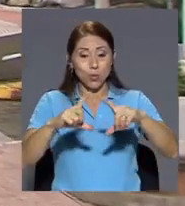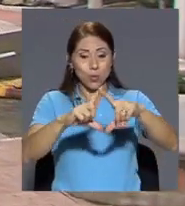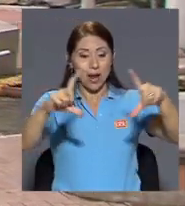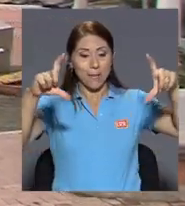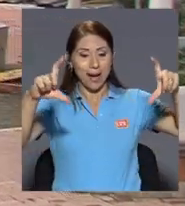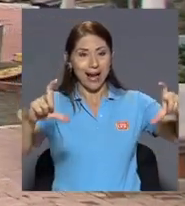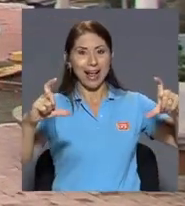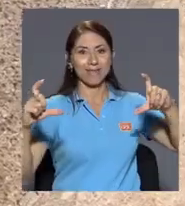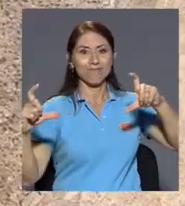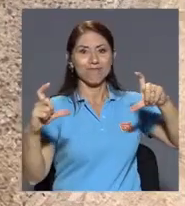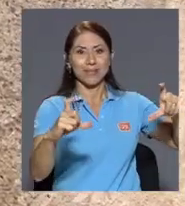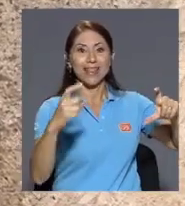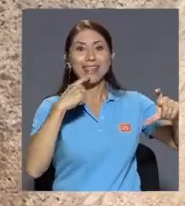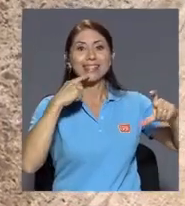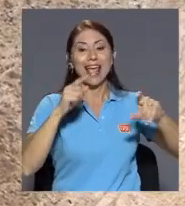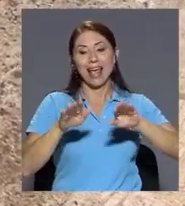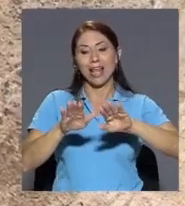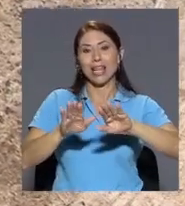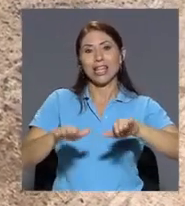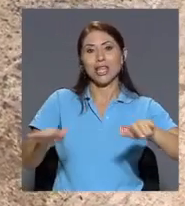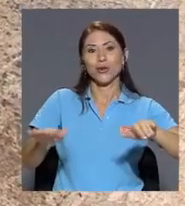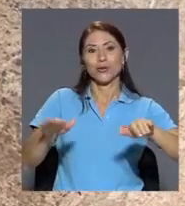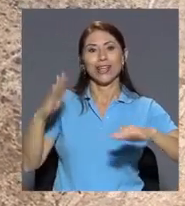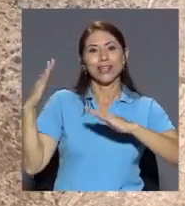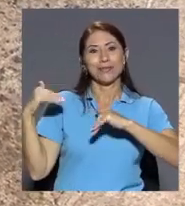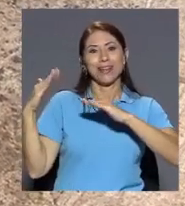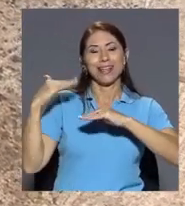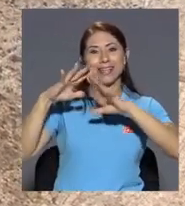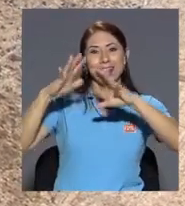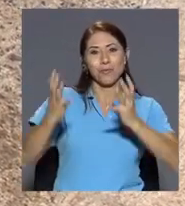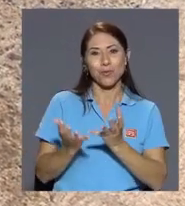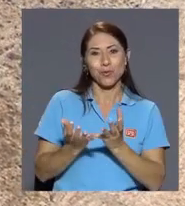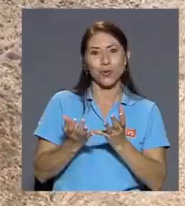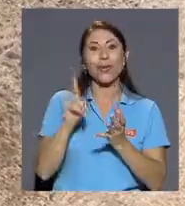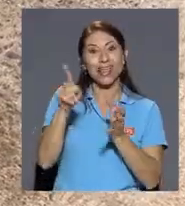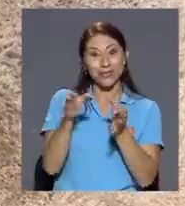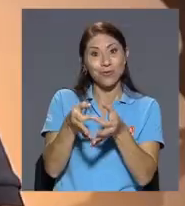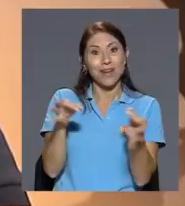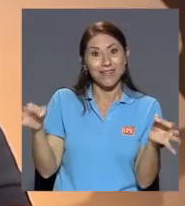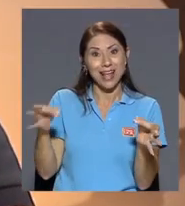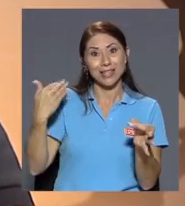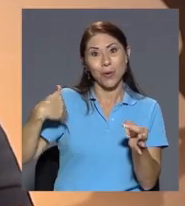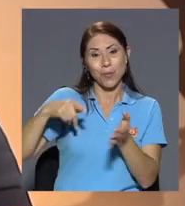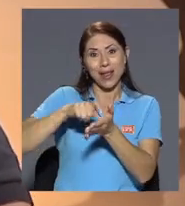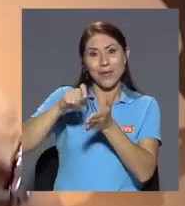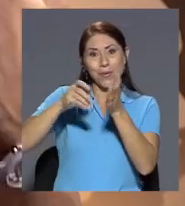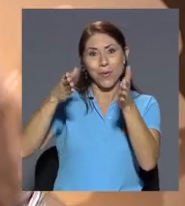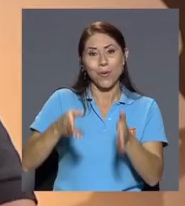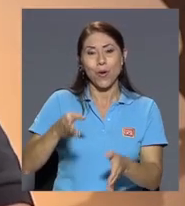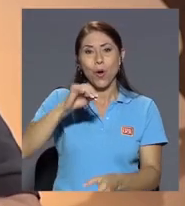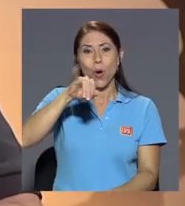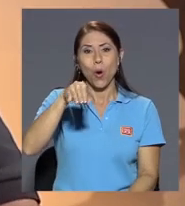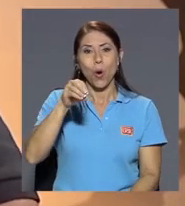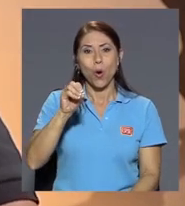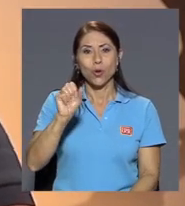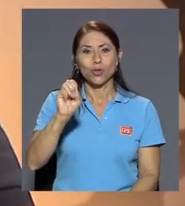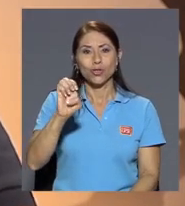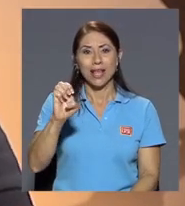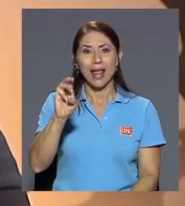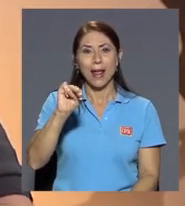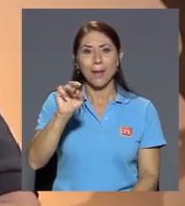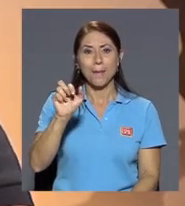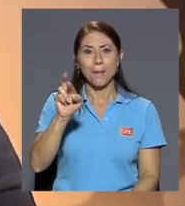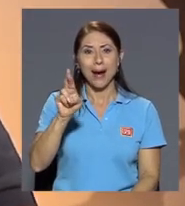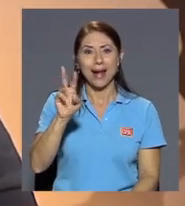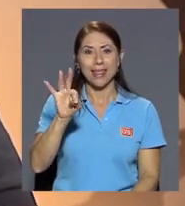son la esperanza del mundo que es una frase de José Martí para poder digamos contextualizar mucho mejor